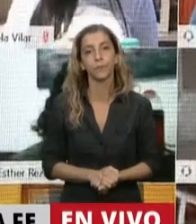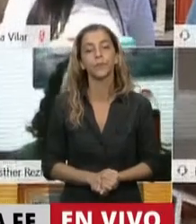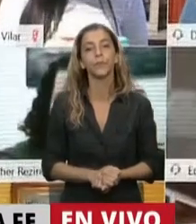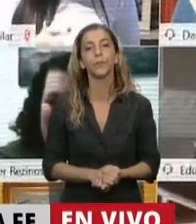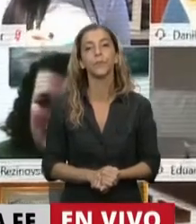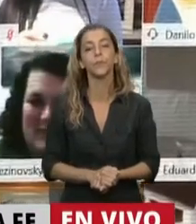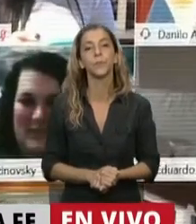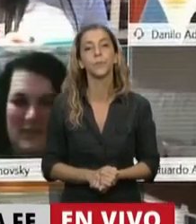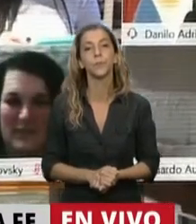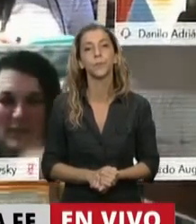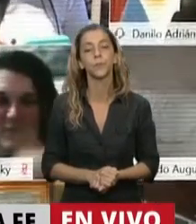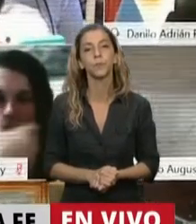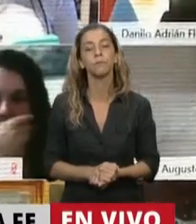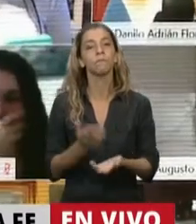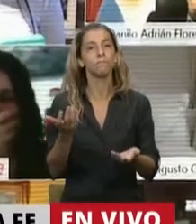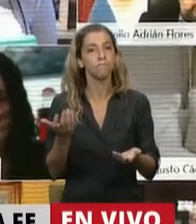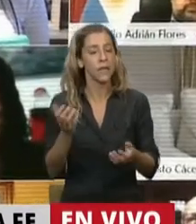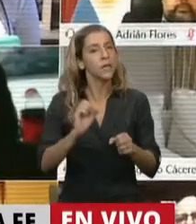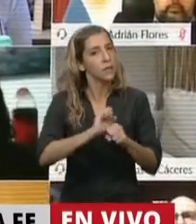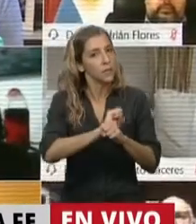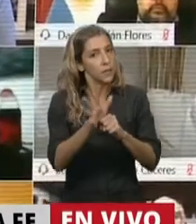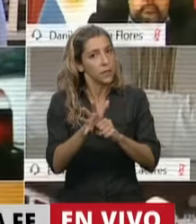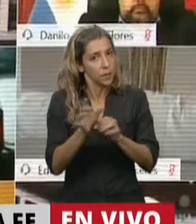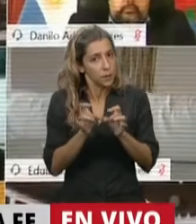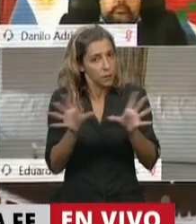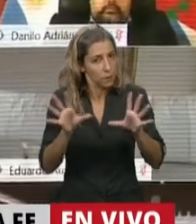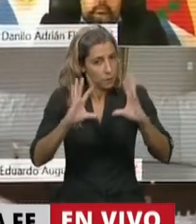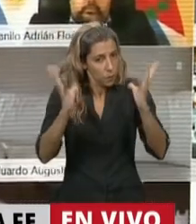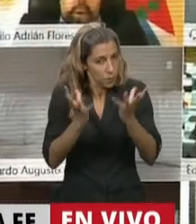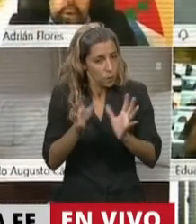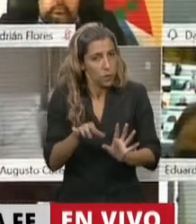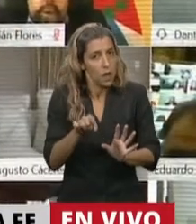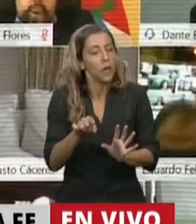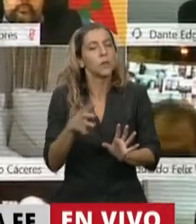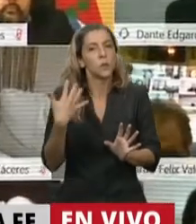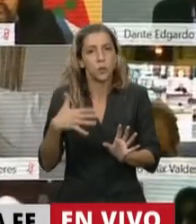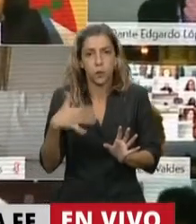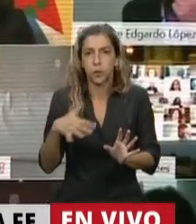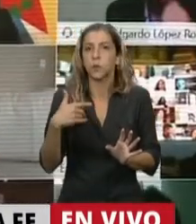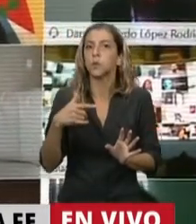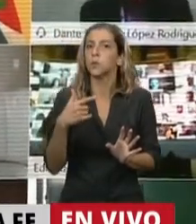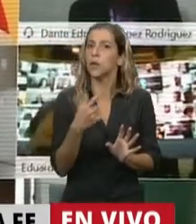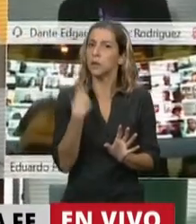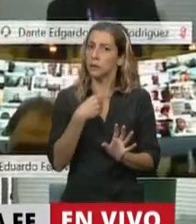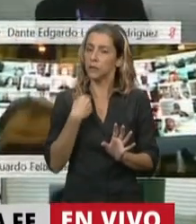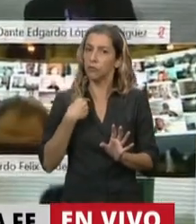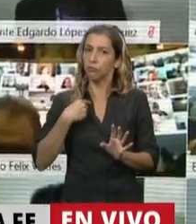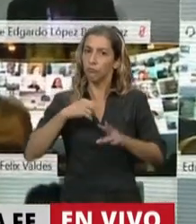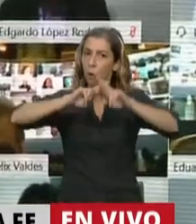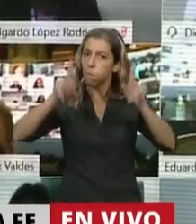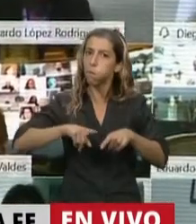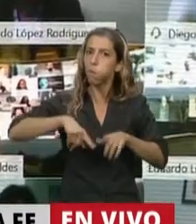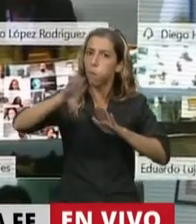fuera, si los desafíos de la pandemia no fueran enfrentados por las políticas públicas que hay que reivindicar